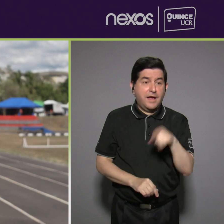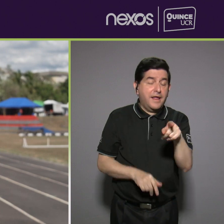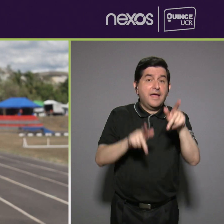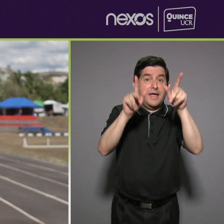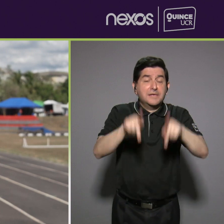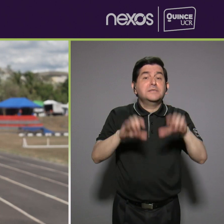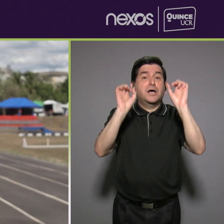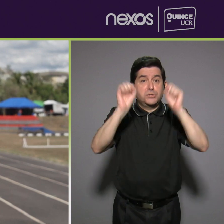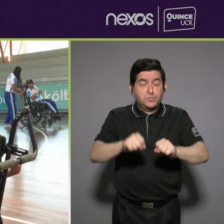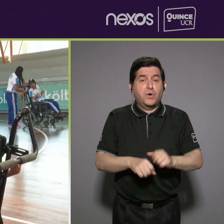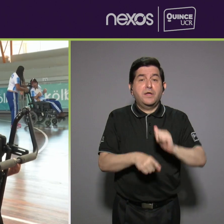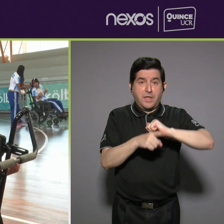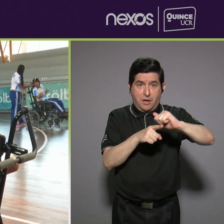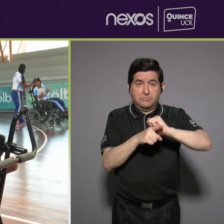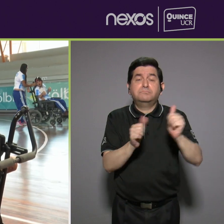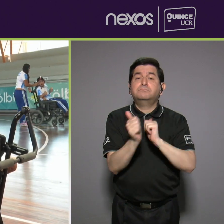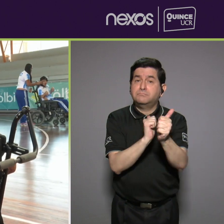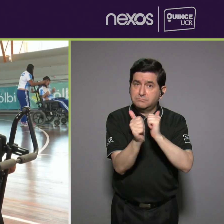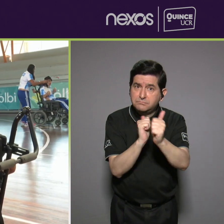personas que puedan hacer un deporte.